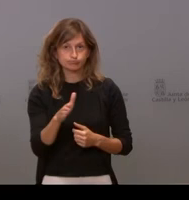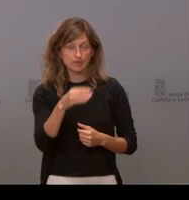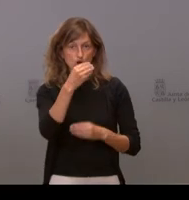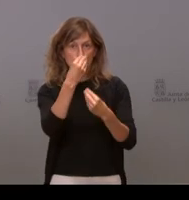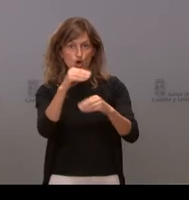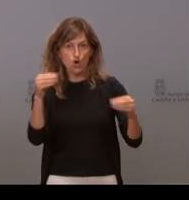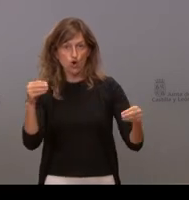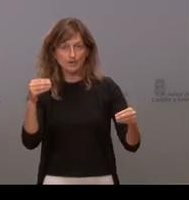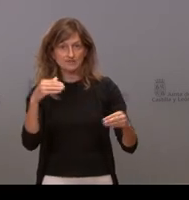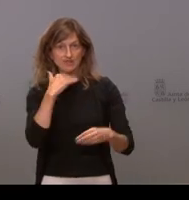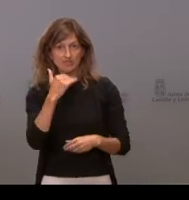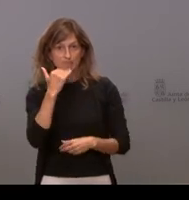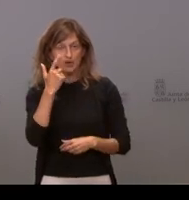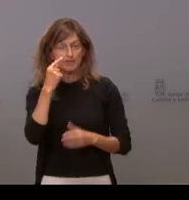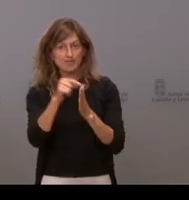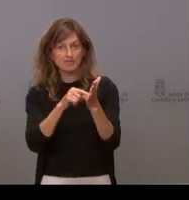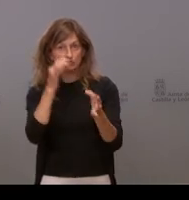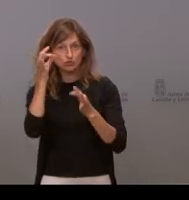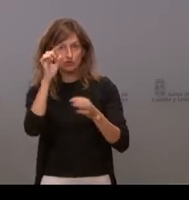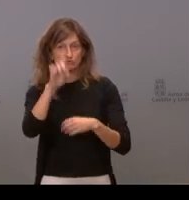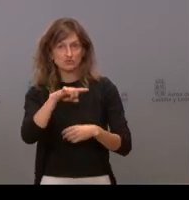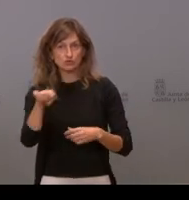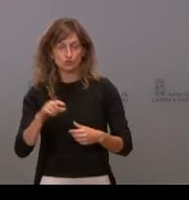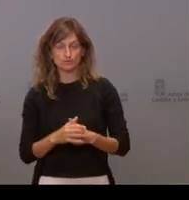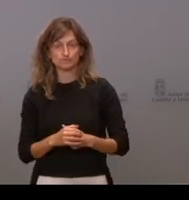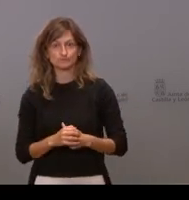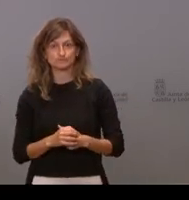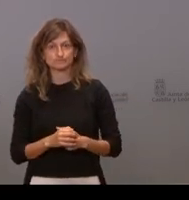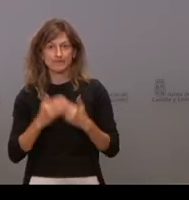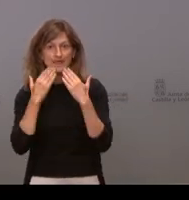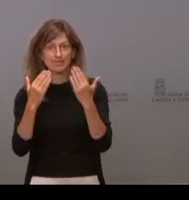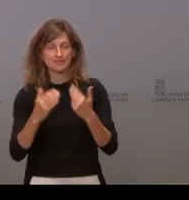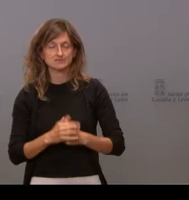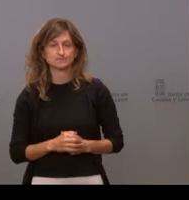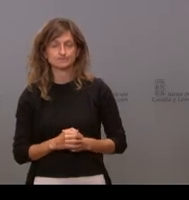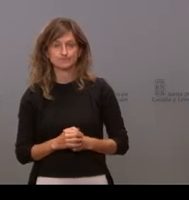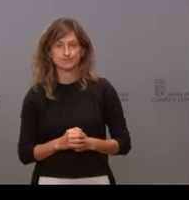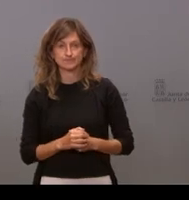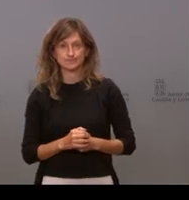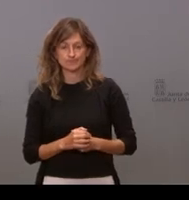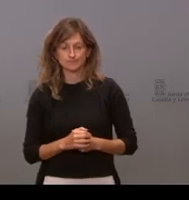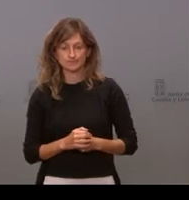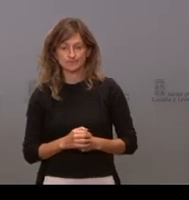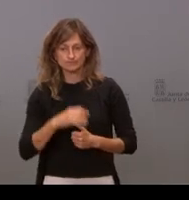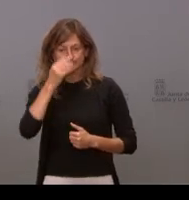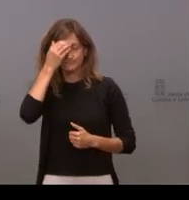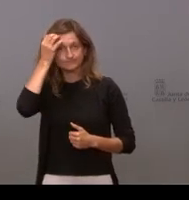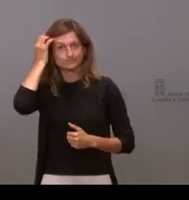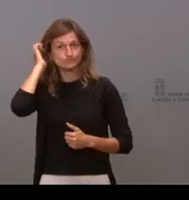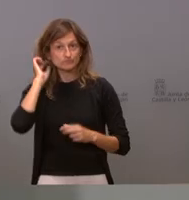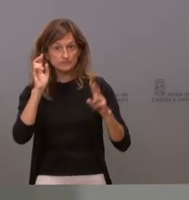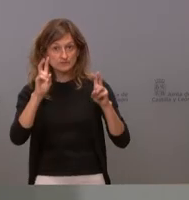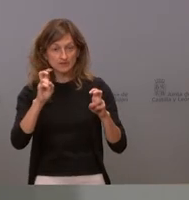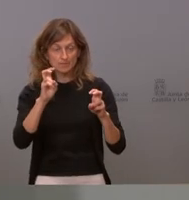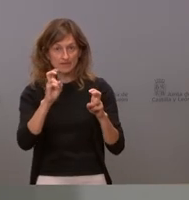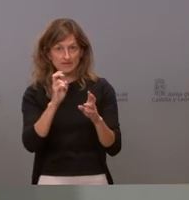la UCI de Zamora para ver si tenía datos concretos sobre qué edad tenía la gente que ha fallecido muchas gracias bien sobre el asunto de la ordenación